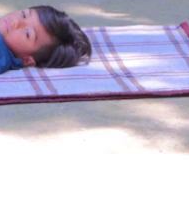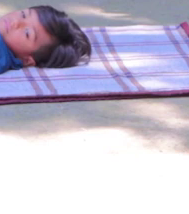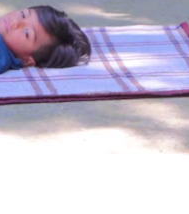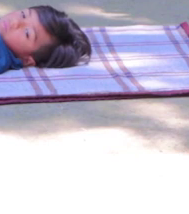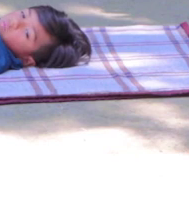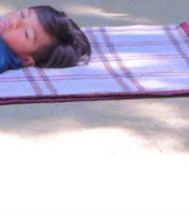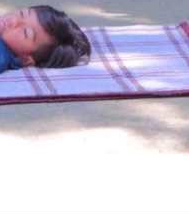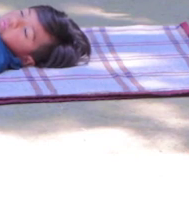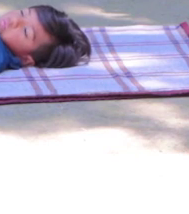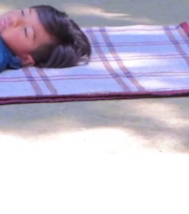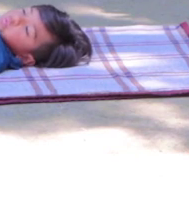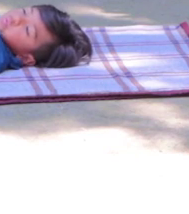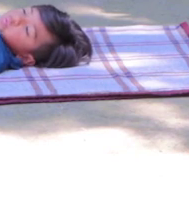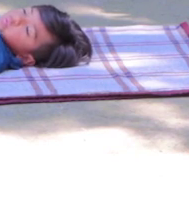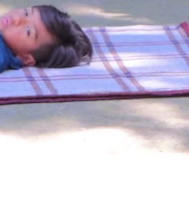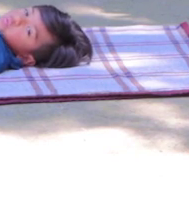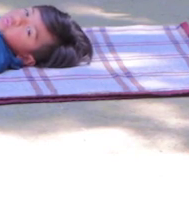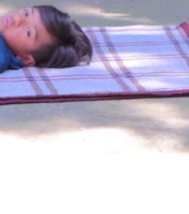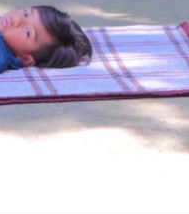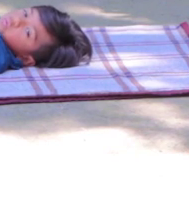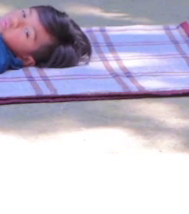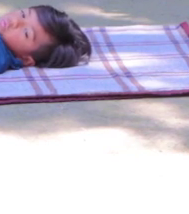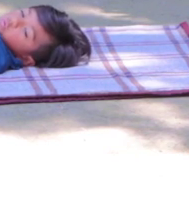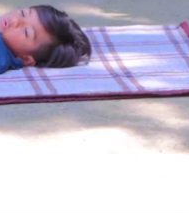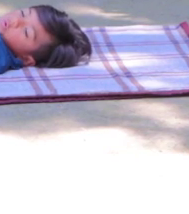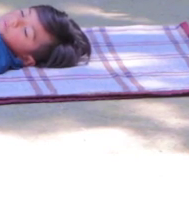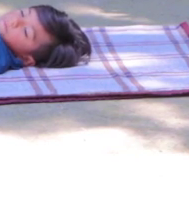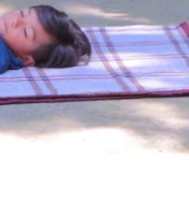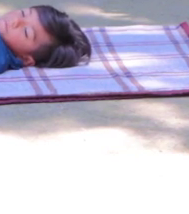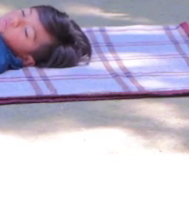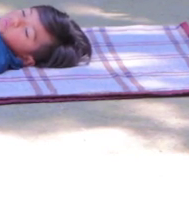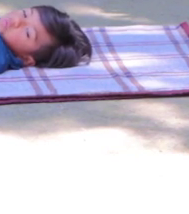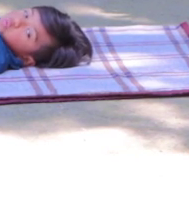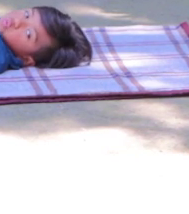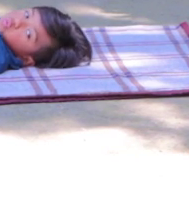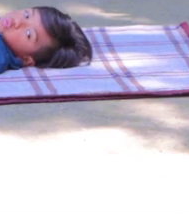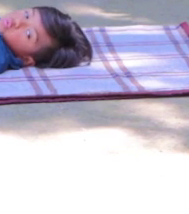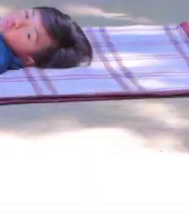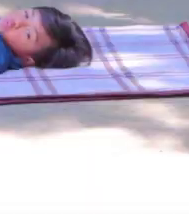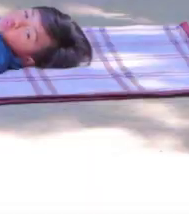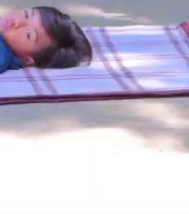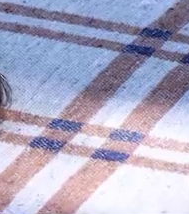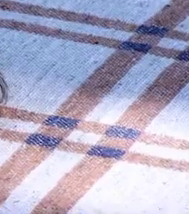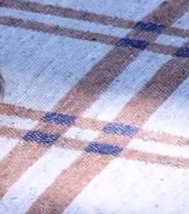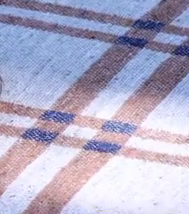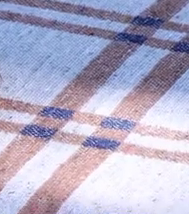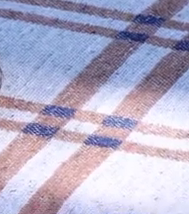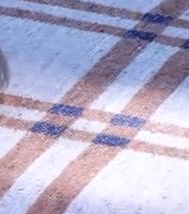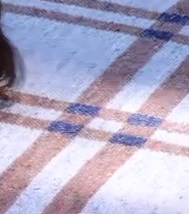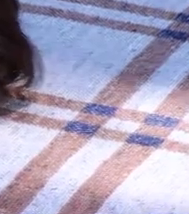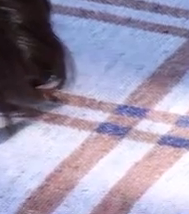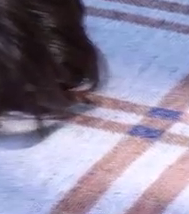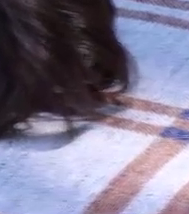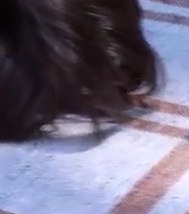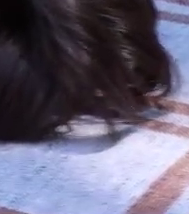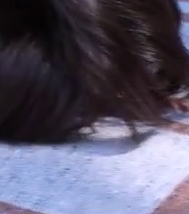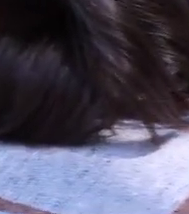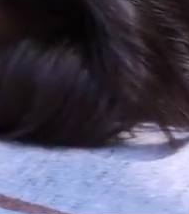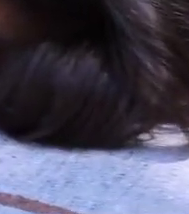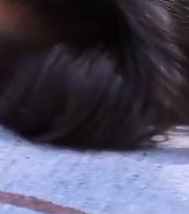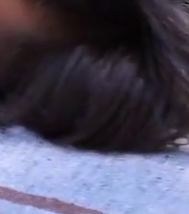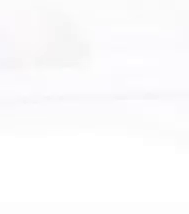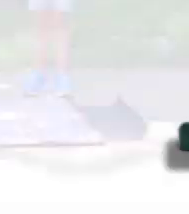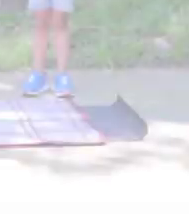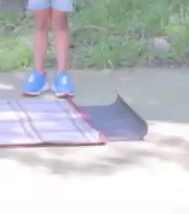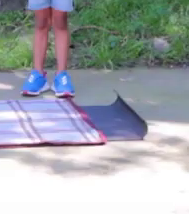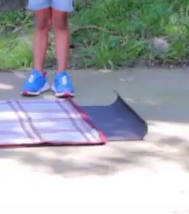Respiramos. Bajamos. Pies juntos. Elevación de cadera. Bajamos. Una vez más. Alto.